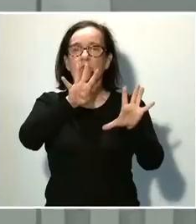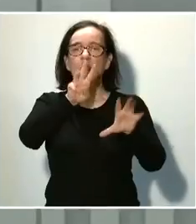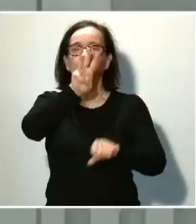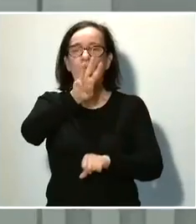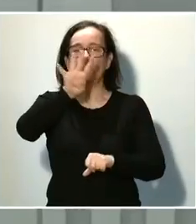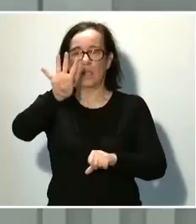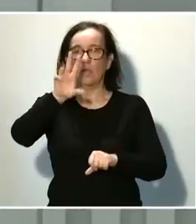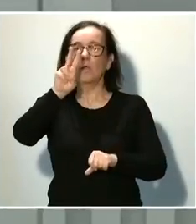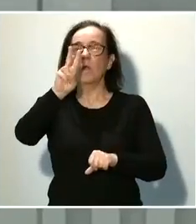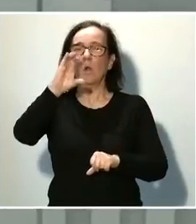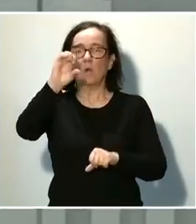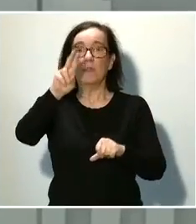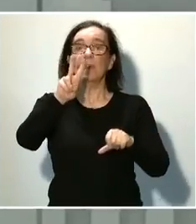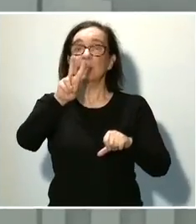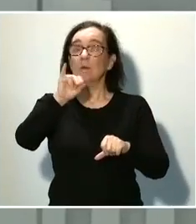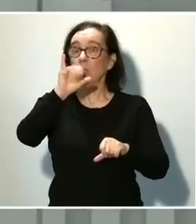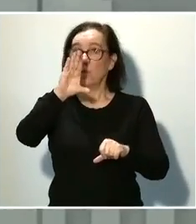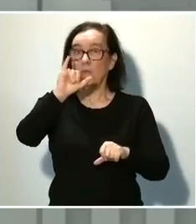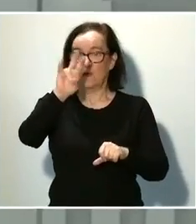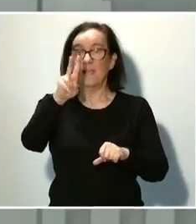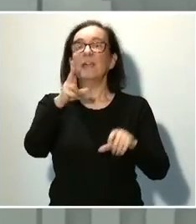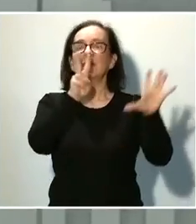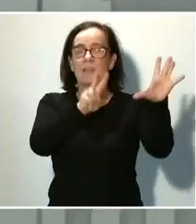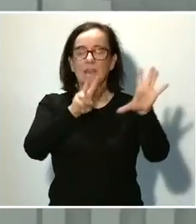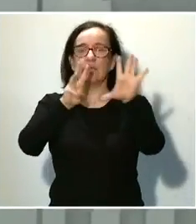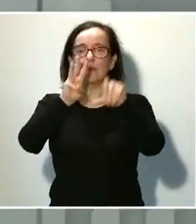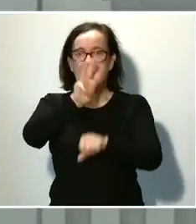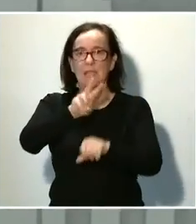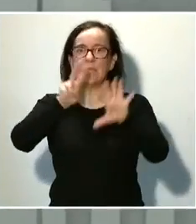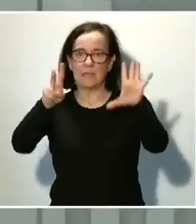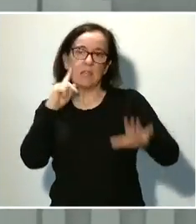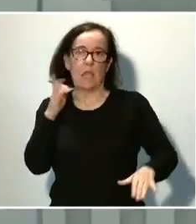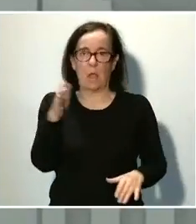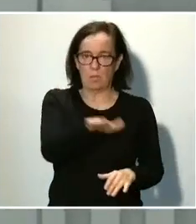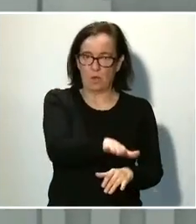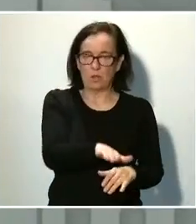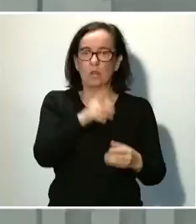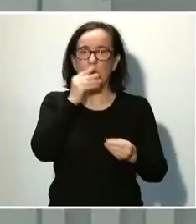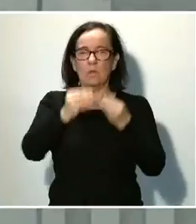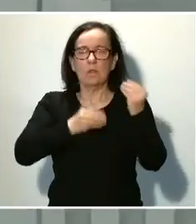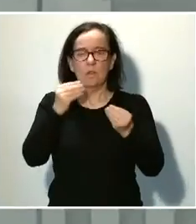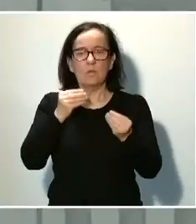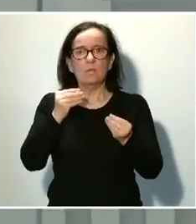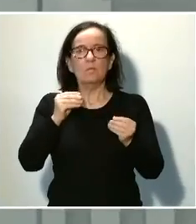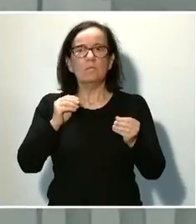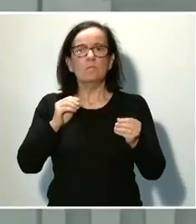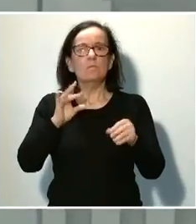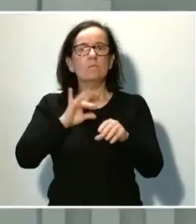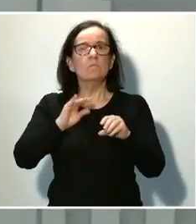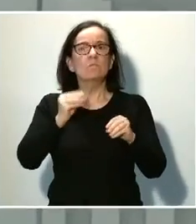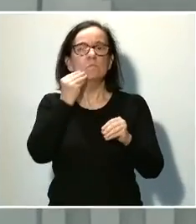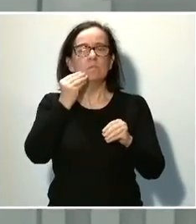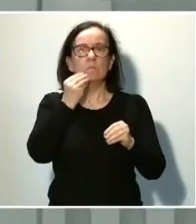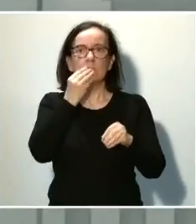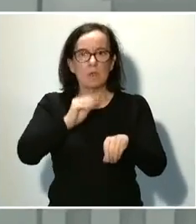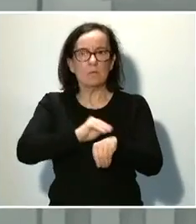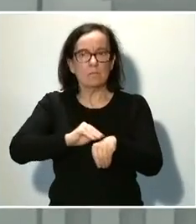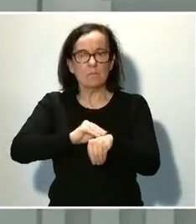767 han fallecido. También es cierto que se han curado 1.107 casos.